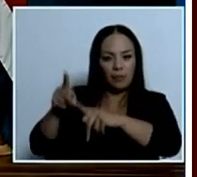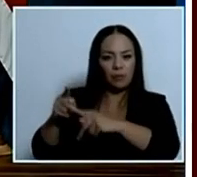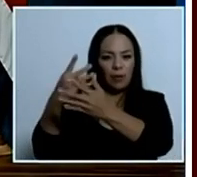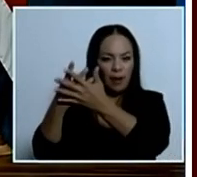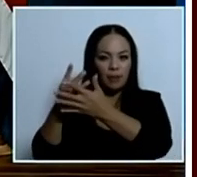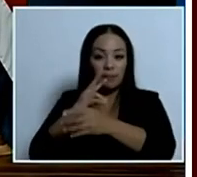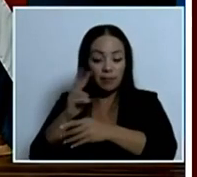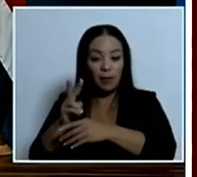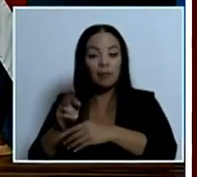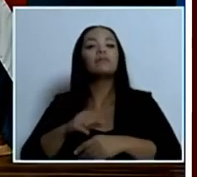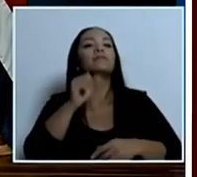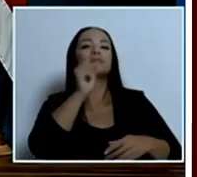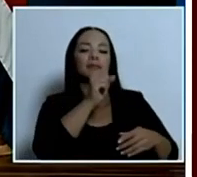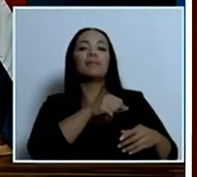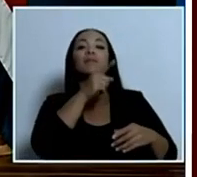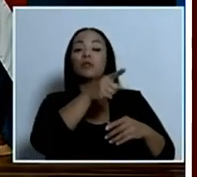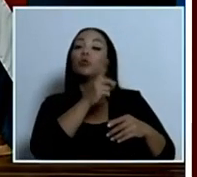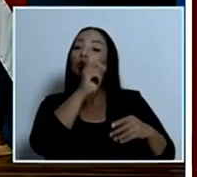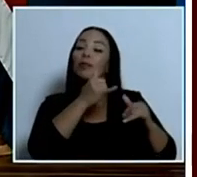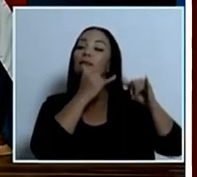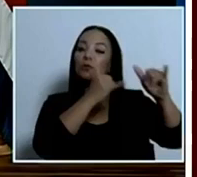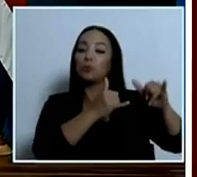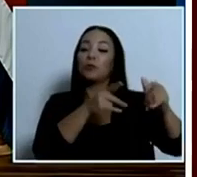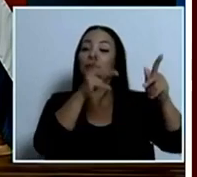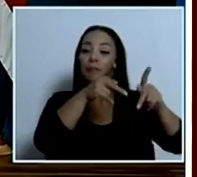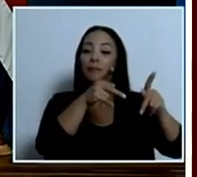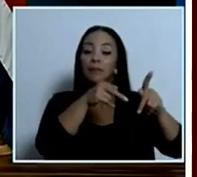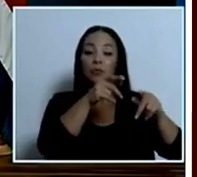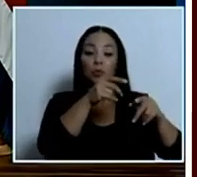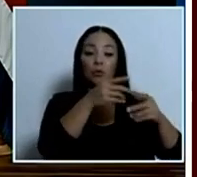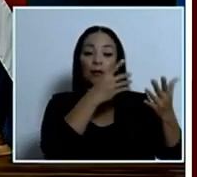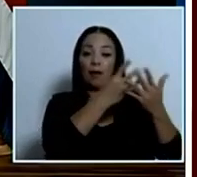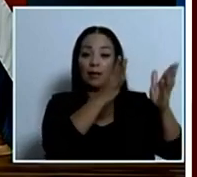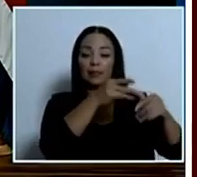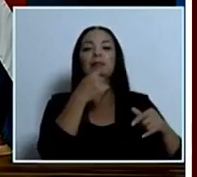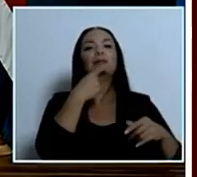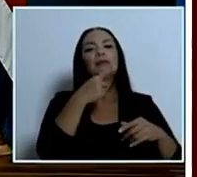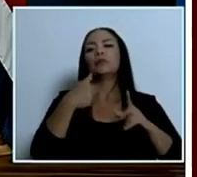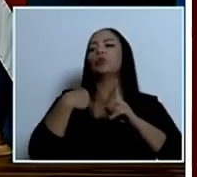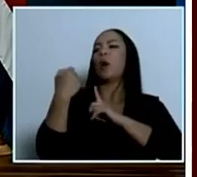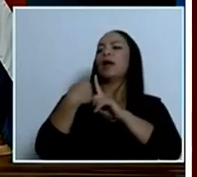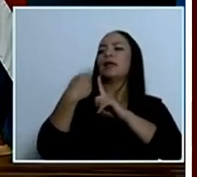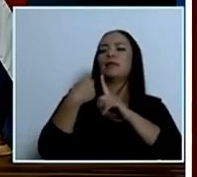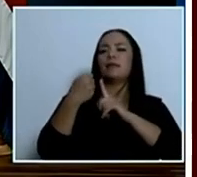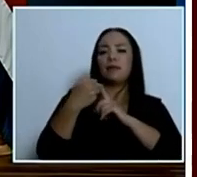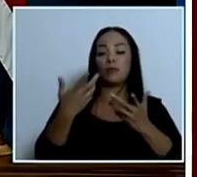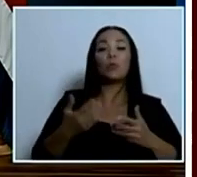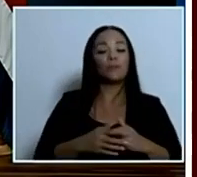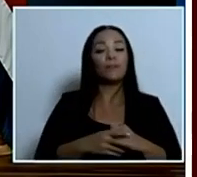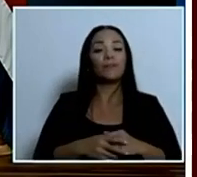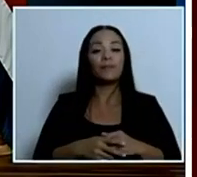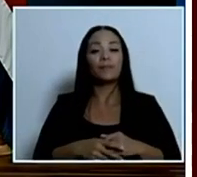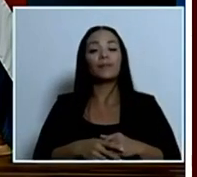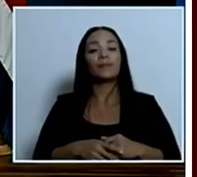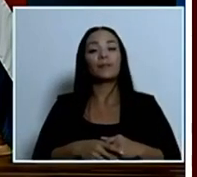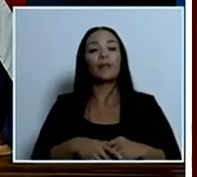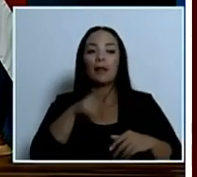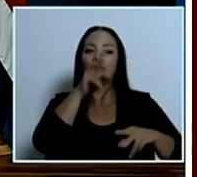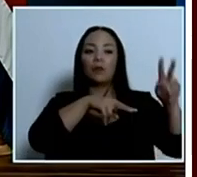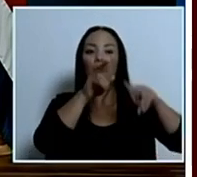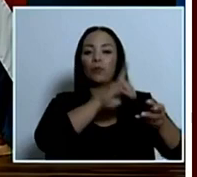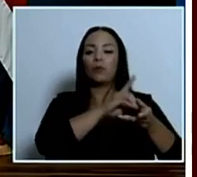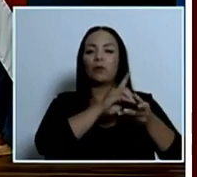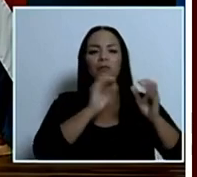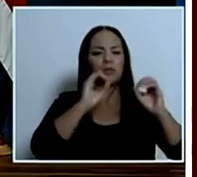eso viene a raíz de una denuncia que presentó un privado de libertad que había sido agredido privado de libertad que había sido valorado por un médico no se le